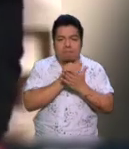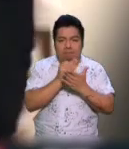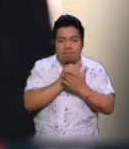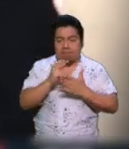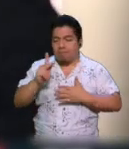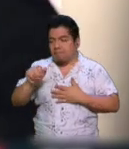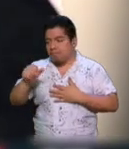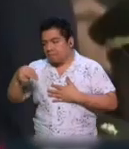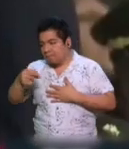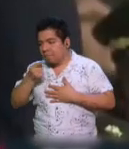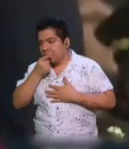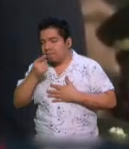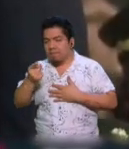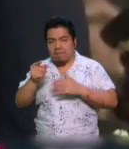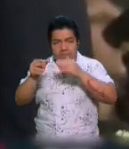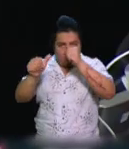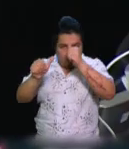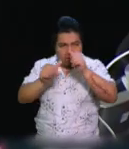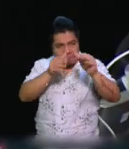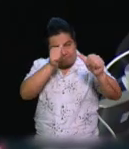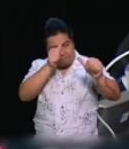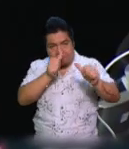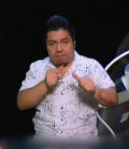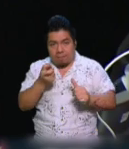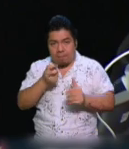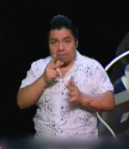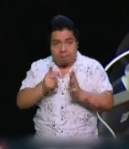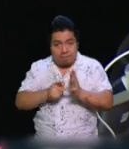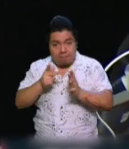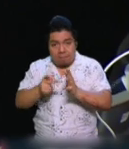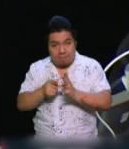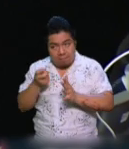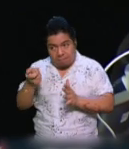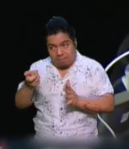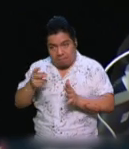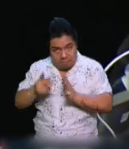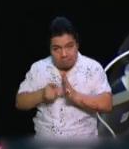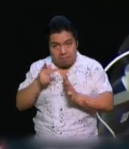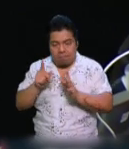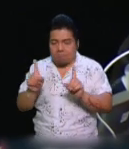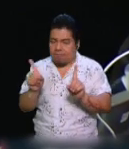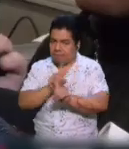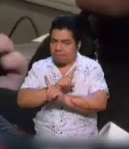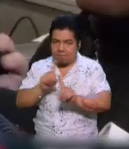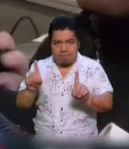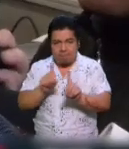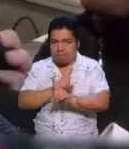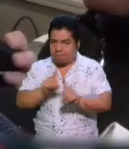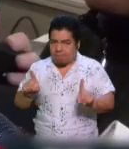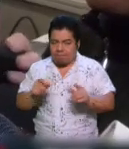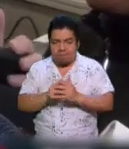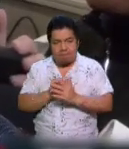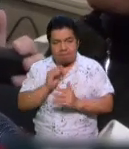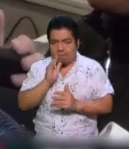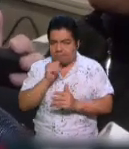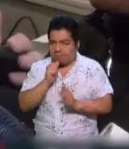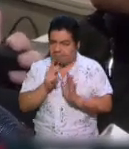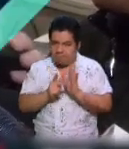emitieron declaraciones en las que coincidieron en que no se debe repetir un caso de esta naturaleza en la administración pública.